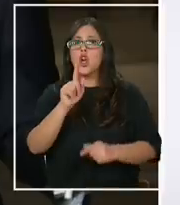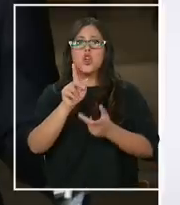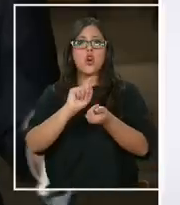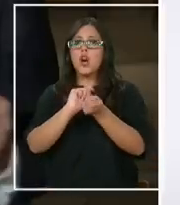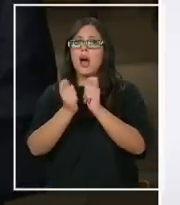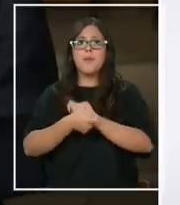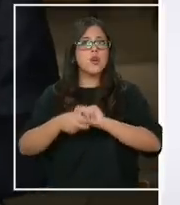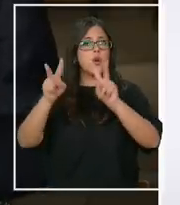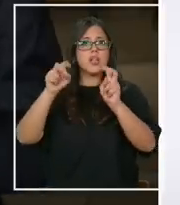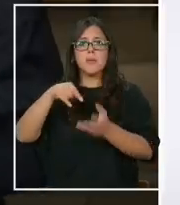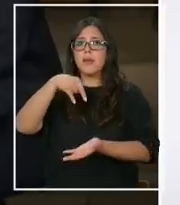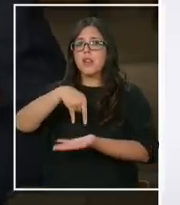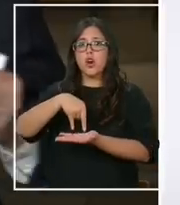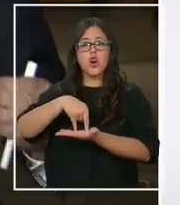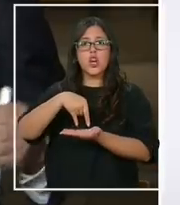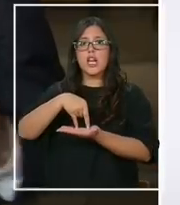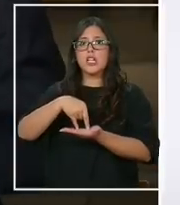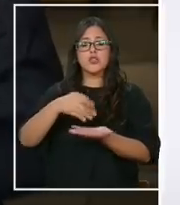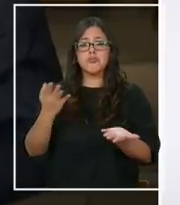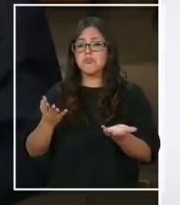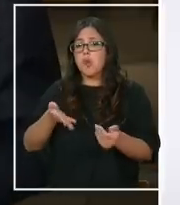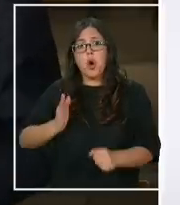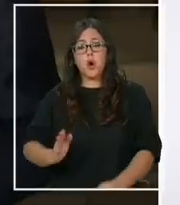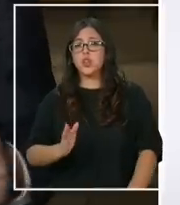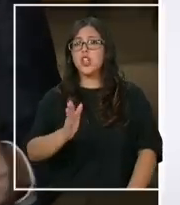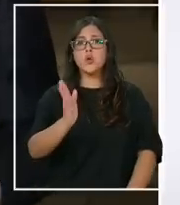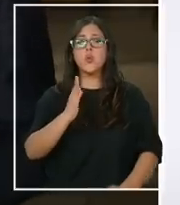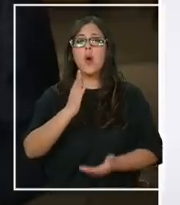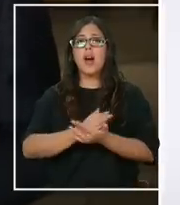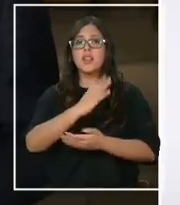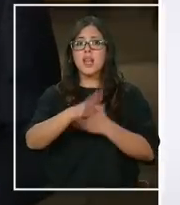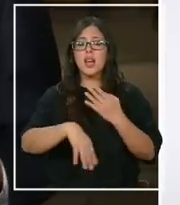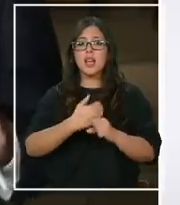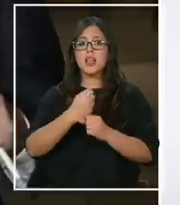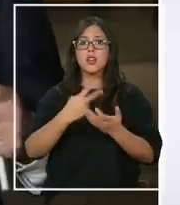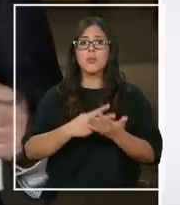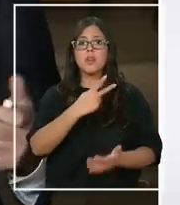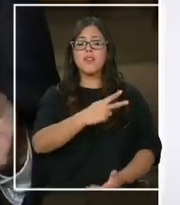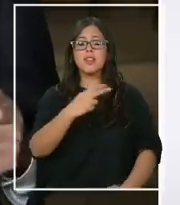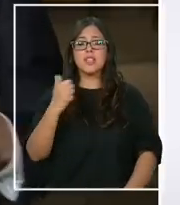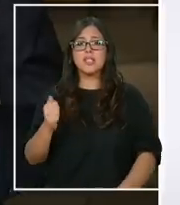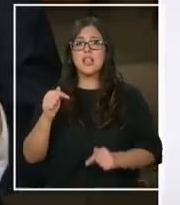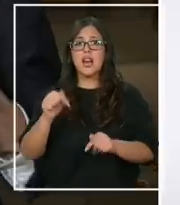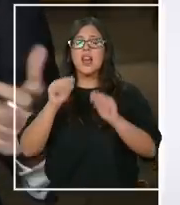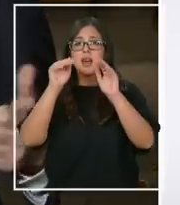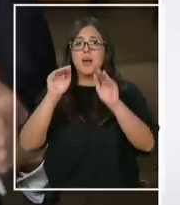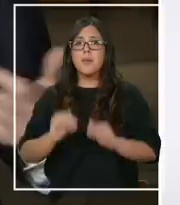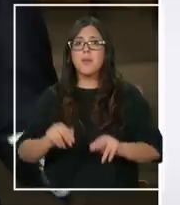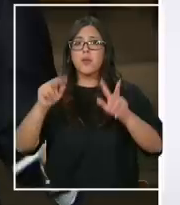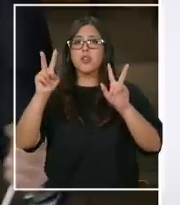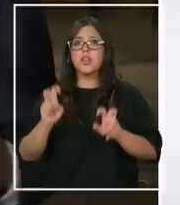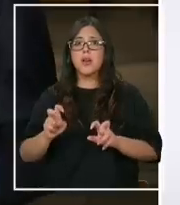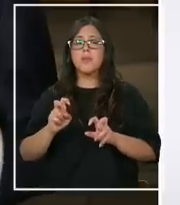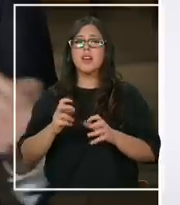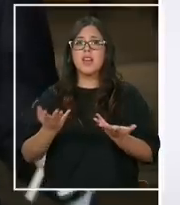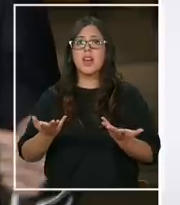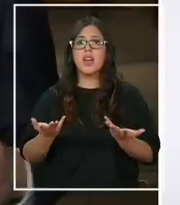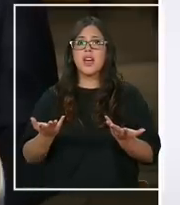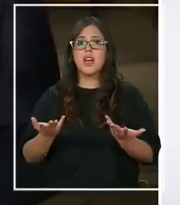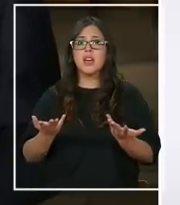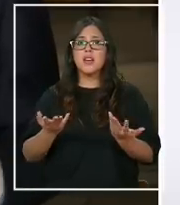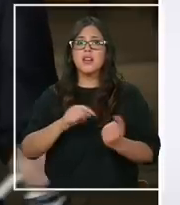Congreso Nacional. El Congreso Nacional se mantiene con el mandato vigente hasta el año 2026 conforme a la misma correlación de fuerzas que existía